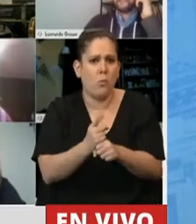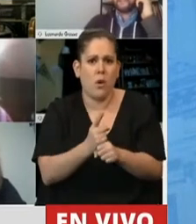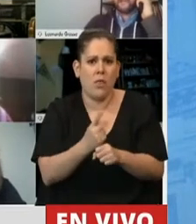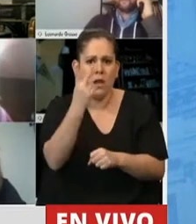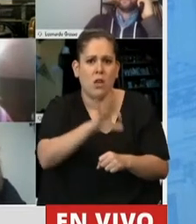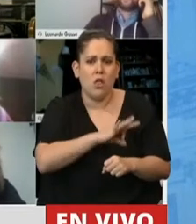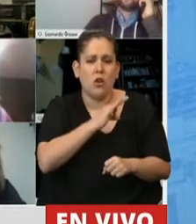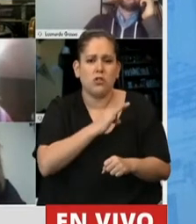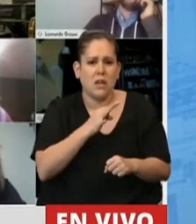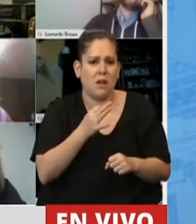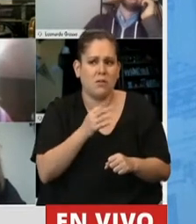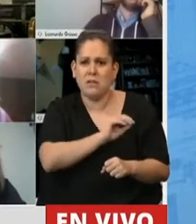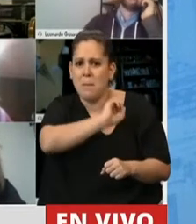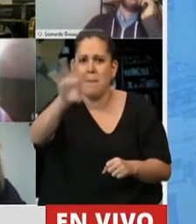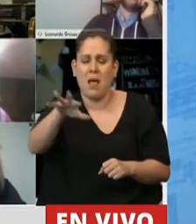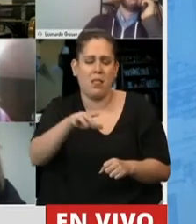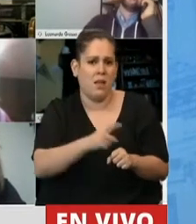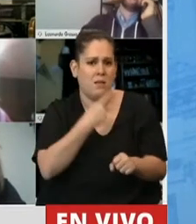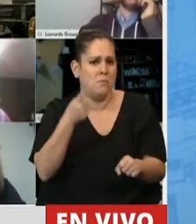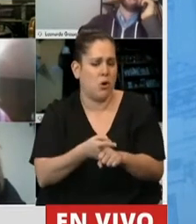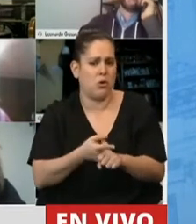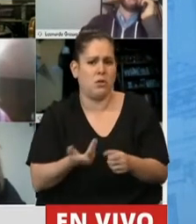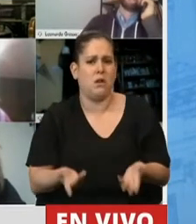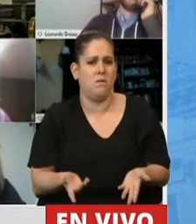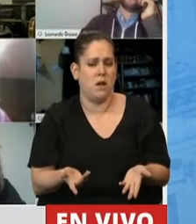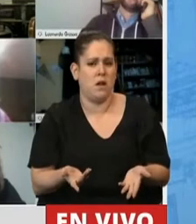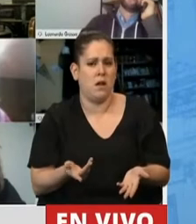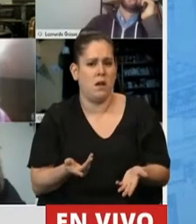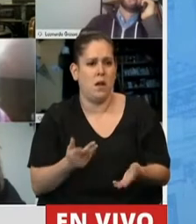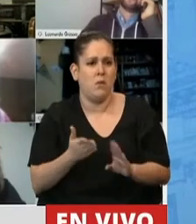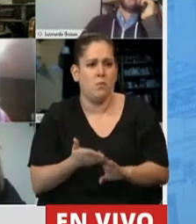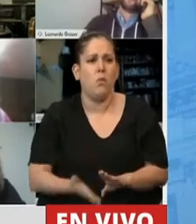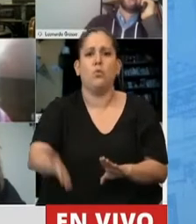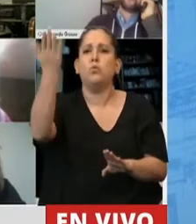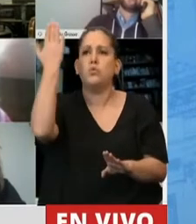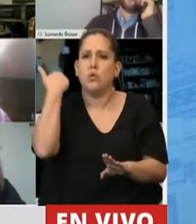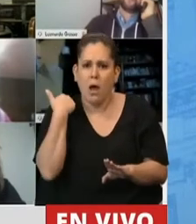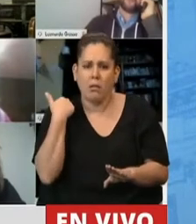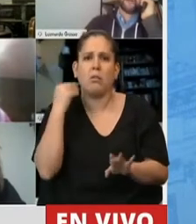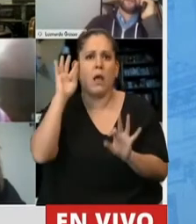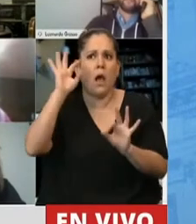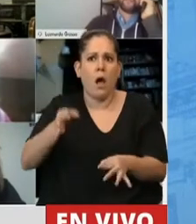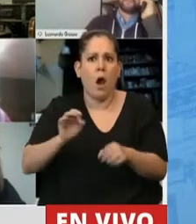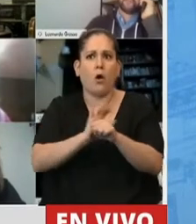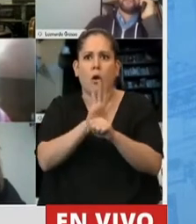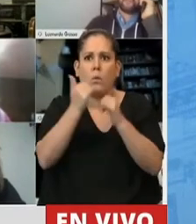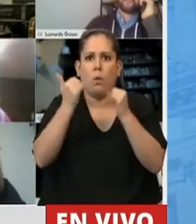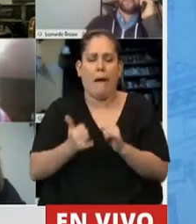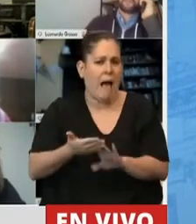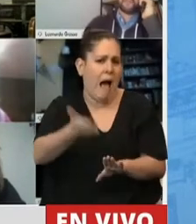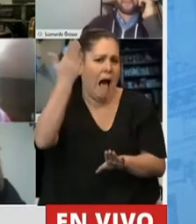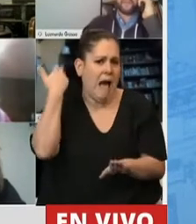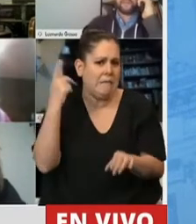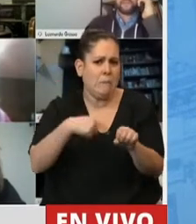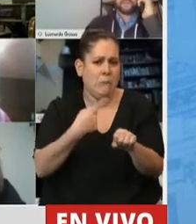Mucho antes incluso de que supiésemos que existe el coronavirus. Y de hecho, cuando vemos